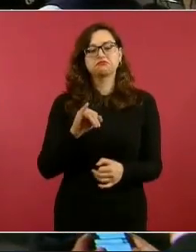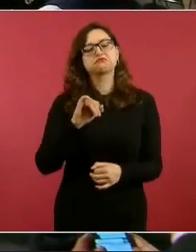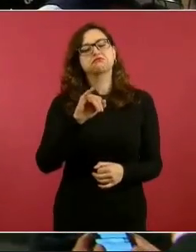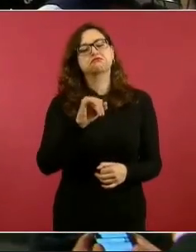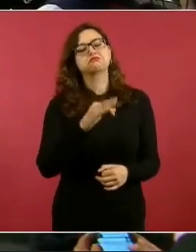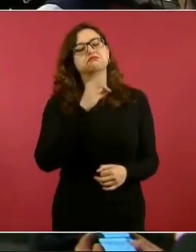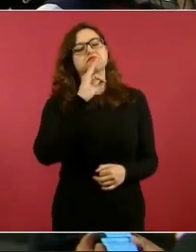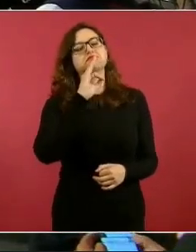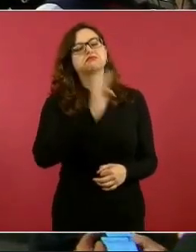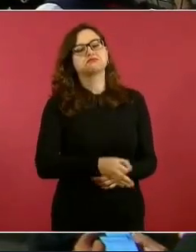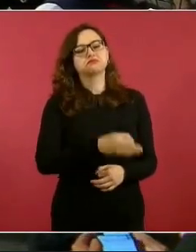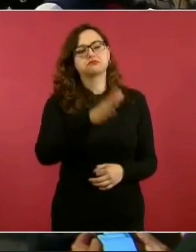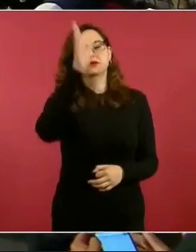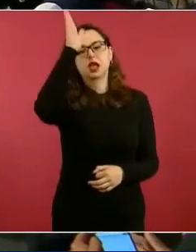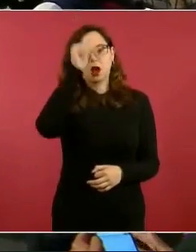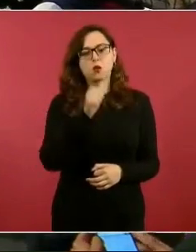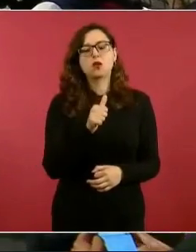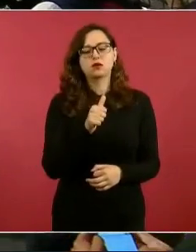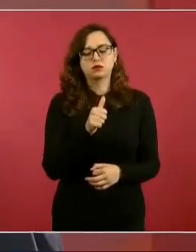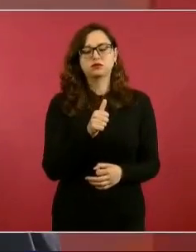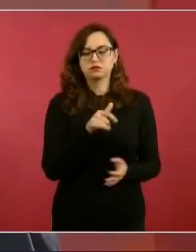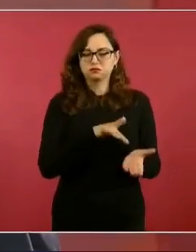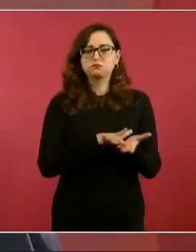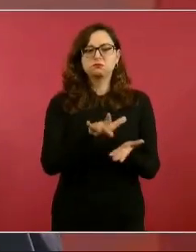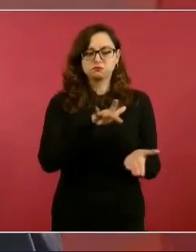de acuerdo en ayudar.